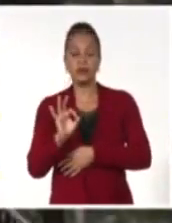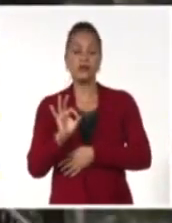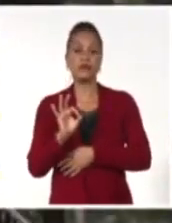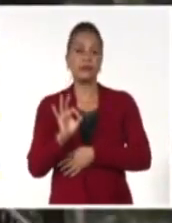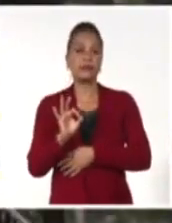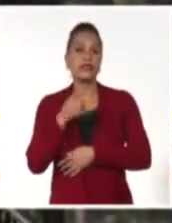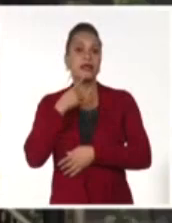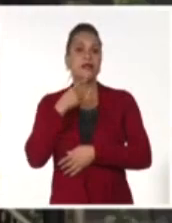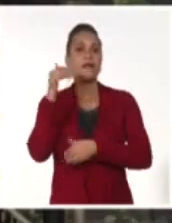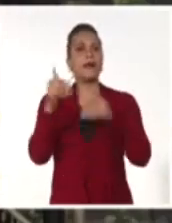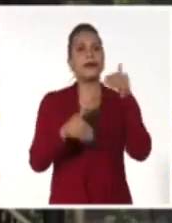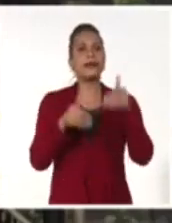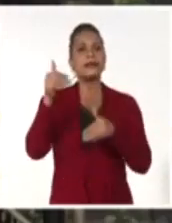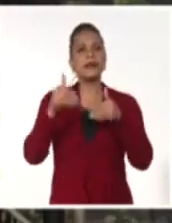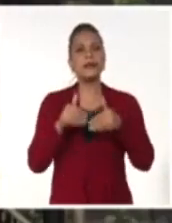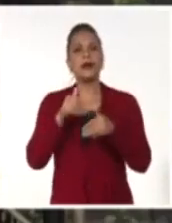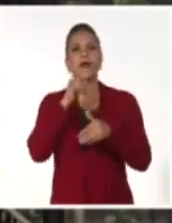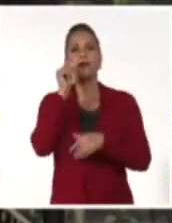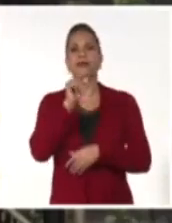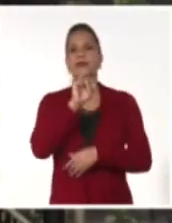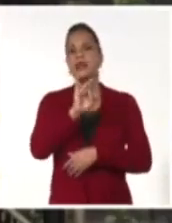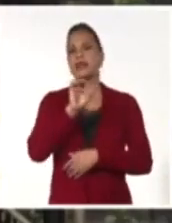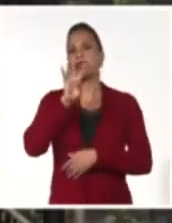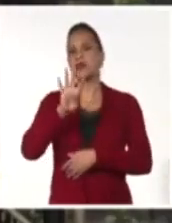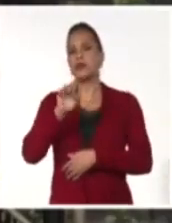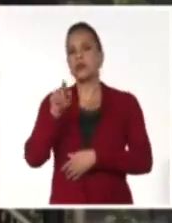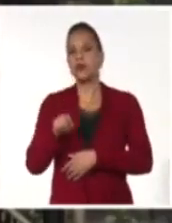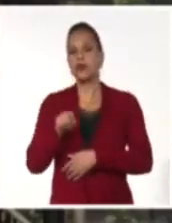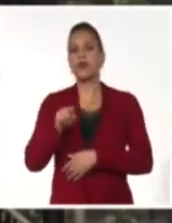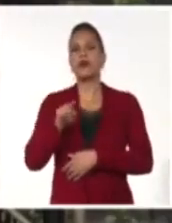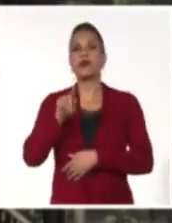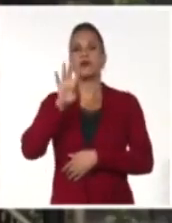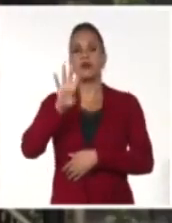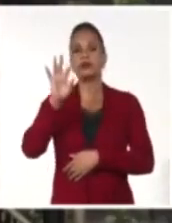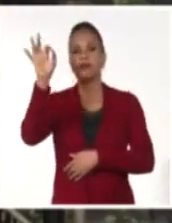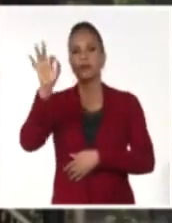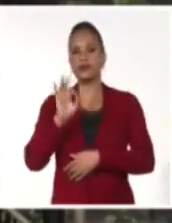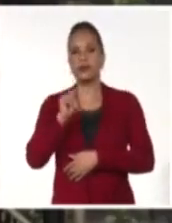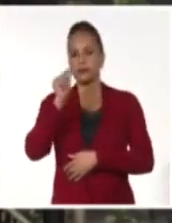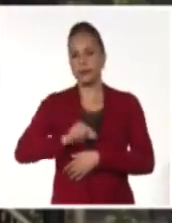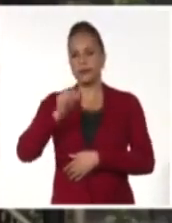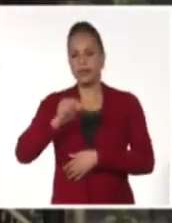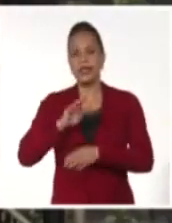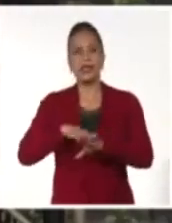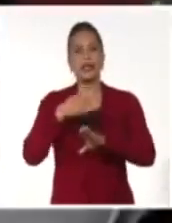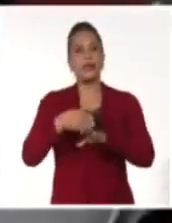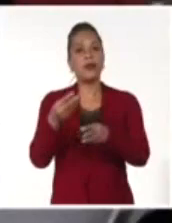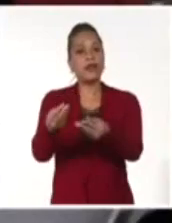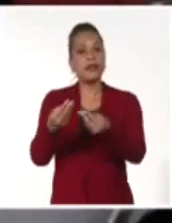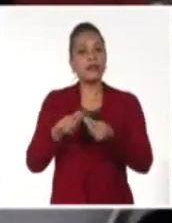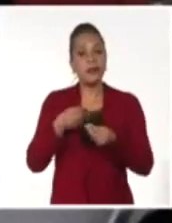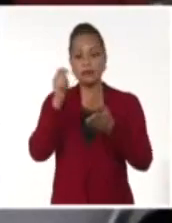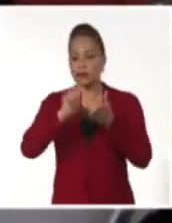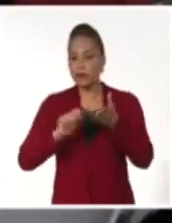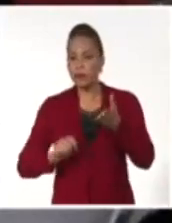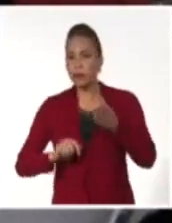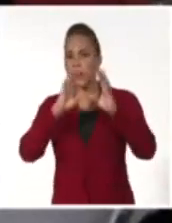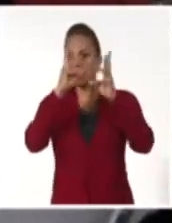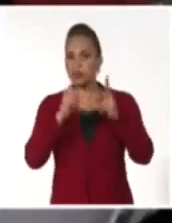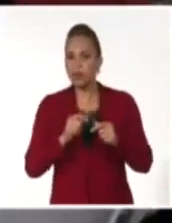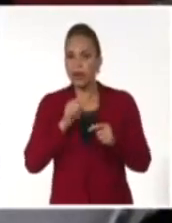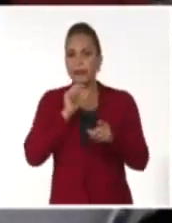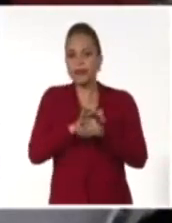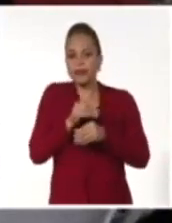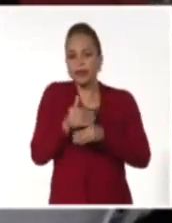con una asistencia de electores del 74,87%. Luego de recibir el informe con los resultados califican al